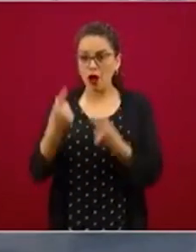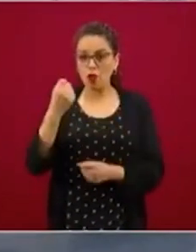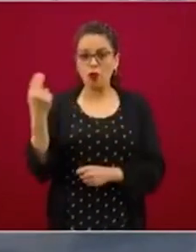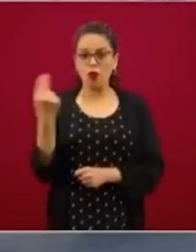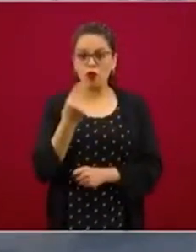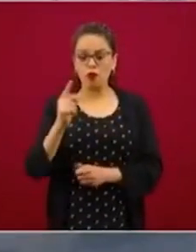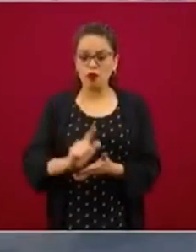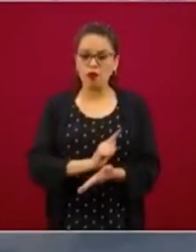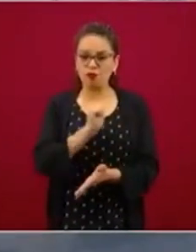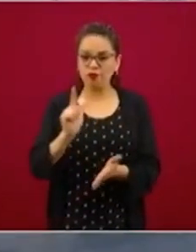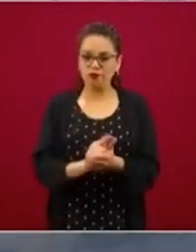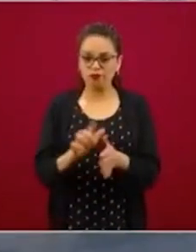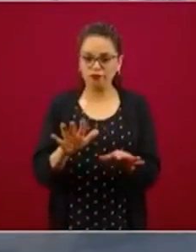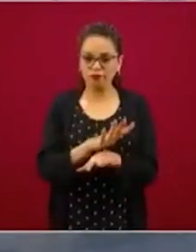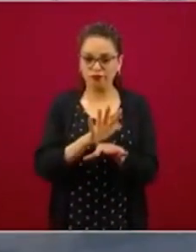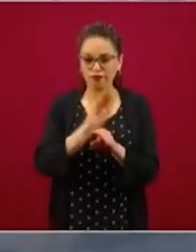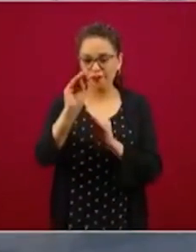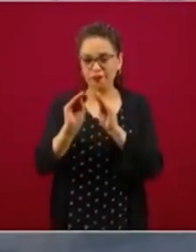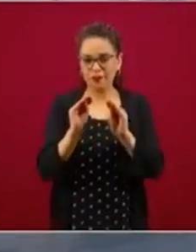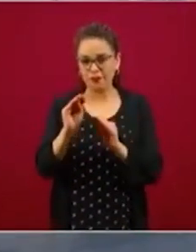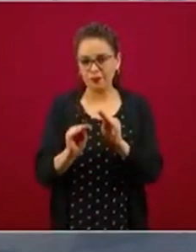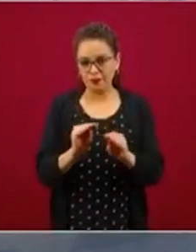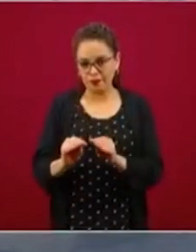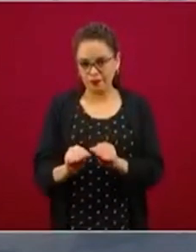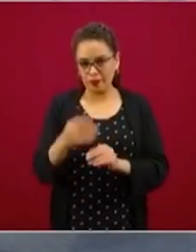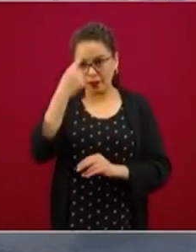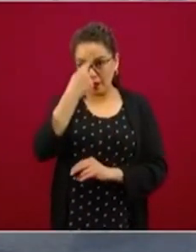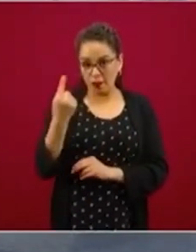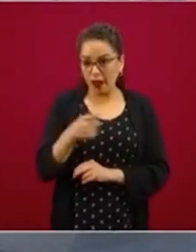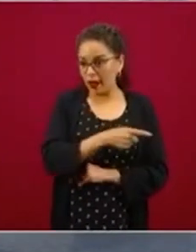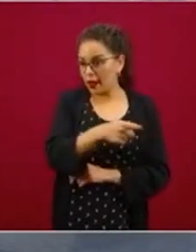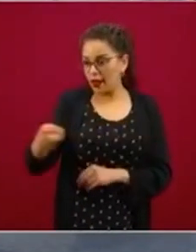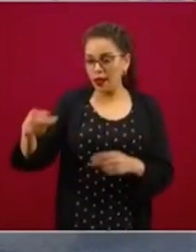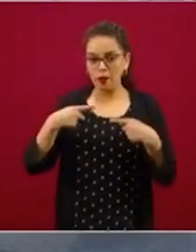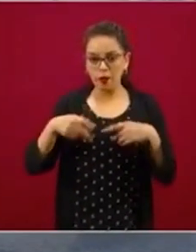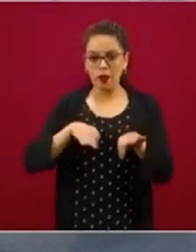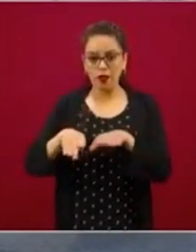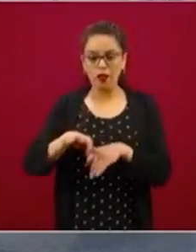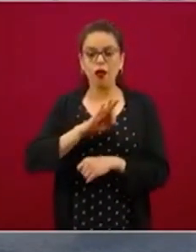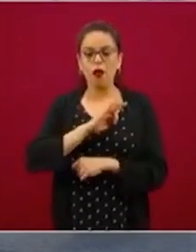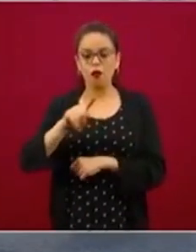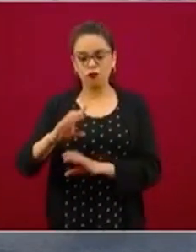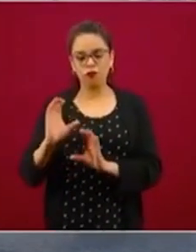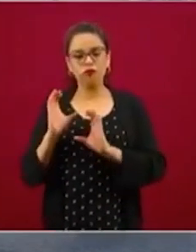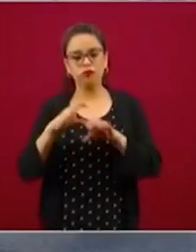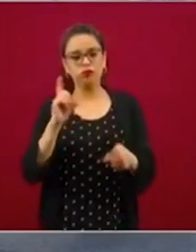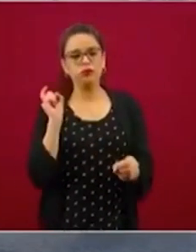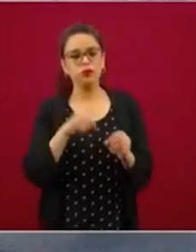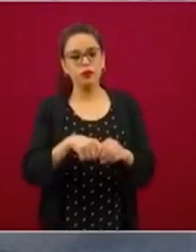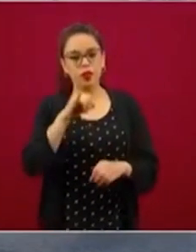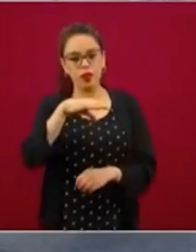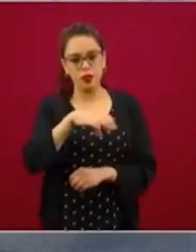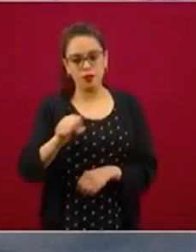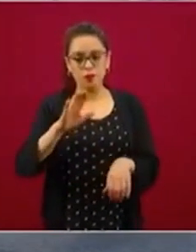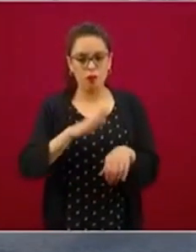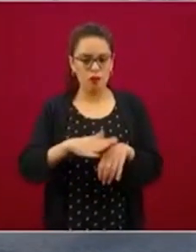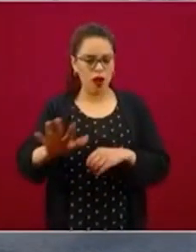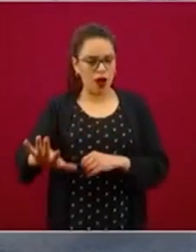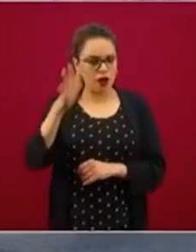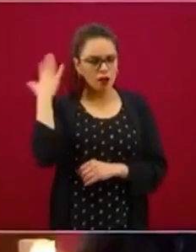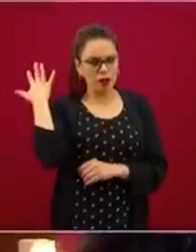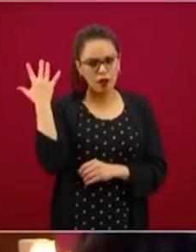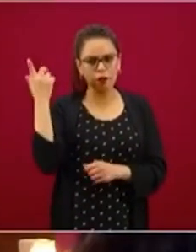reformas de ley, cómo facilitamos las cosas para que estos trabajadores puedan incorporarse a la seguridad social de una manera más rápida,